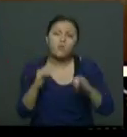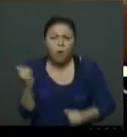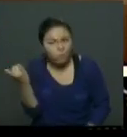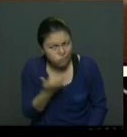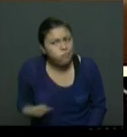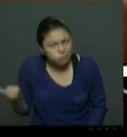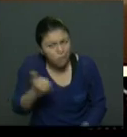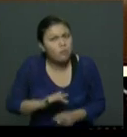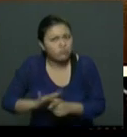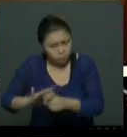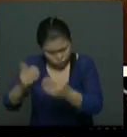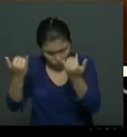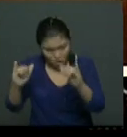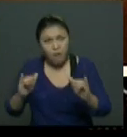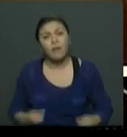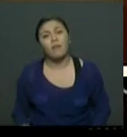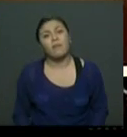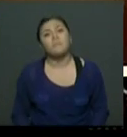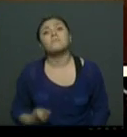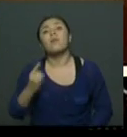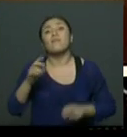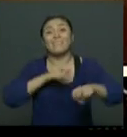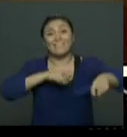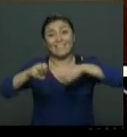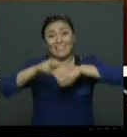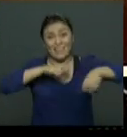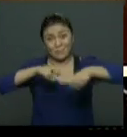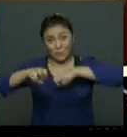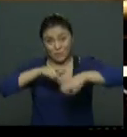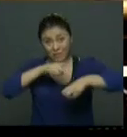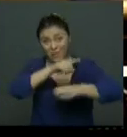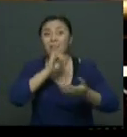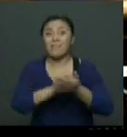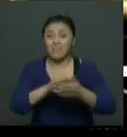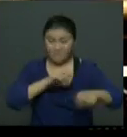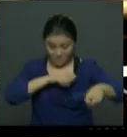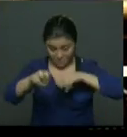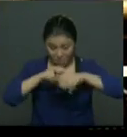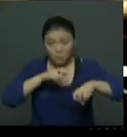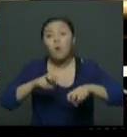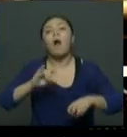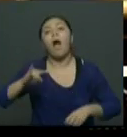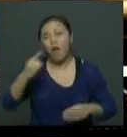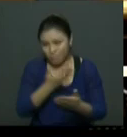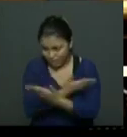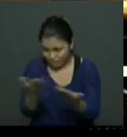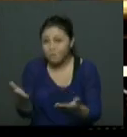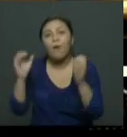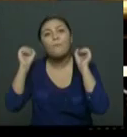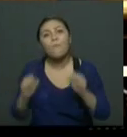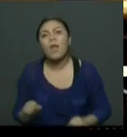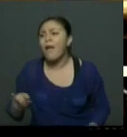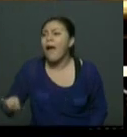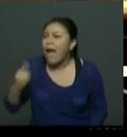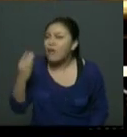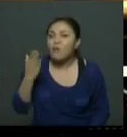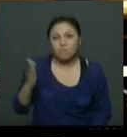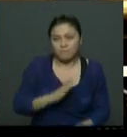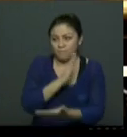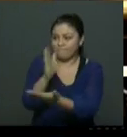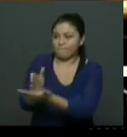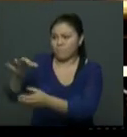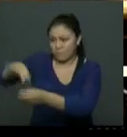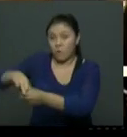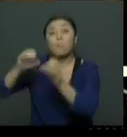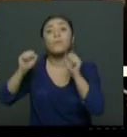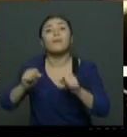importantes, por ejemplo, el del tema de transporte. Hay que darle facilidades a los ciudadanos para que se acerquen a las urnas. En